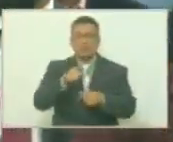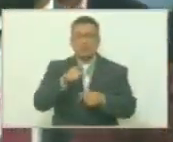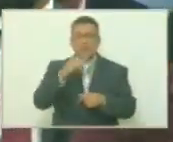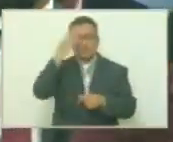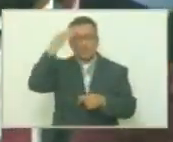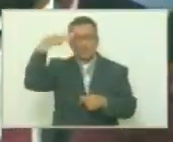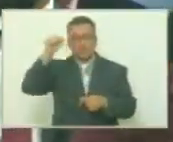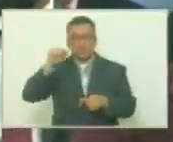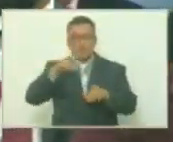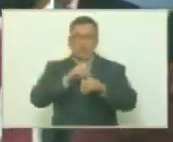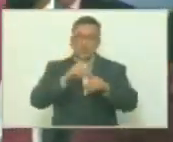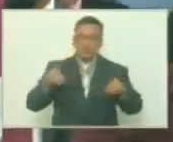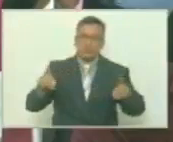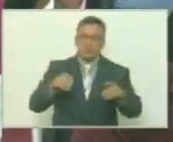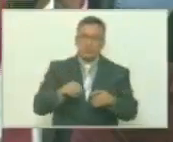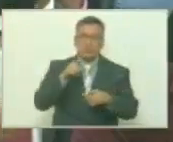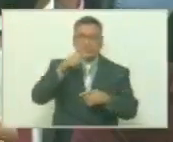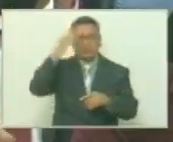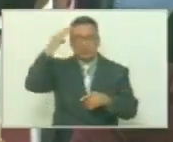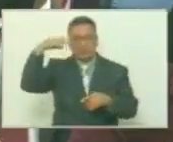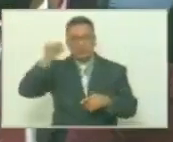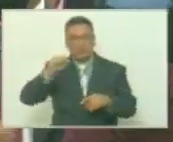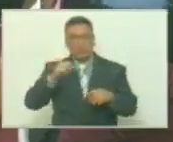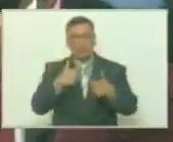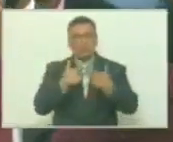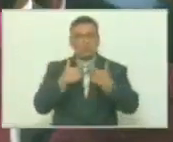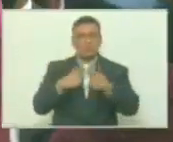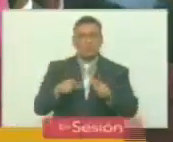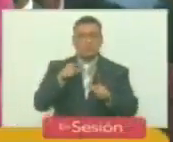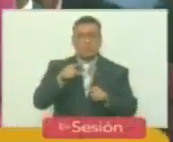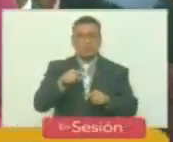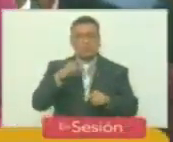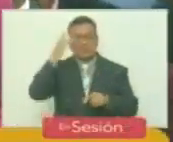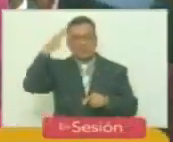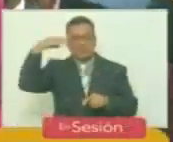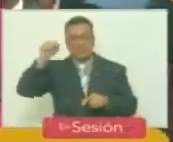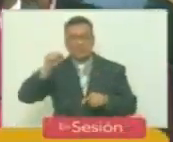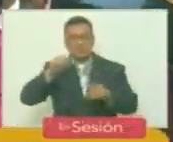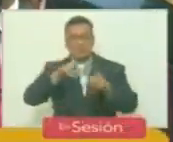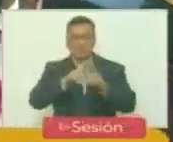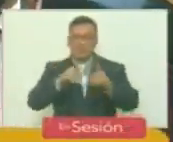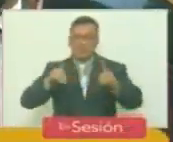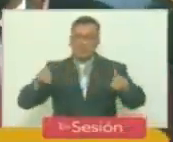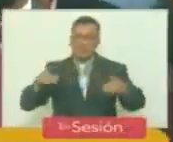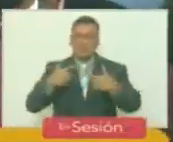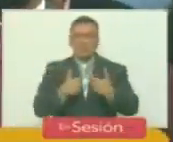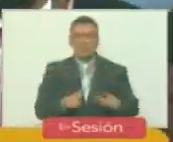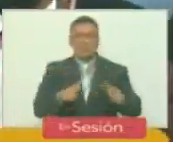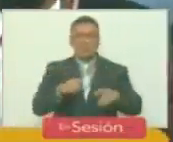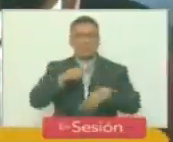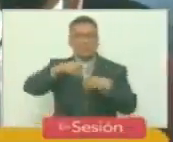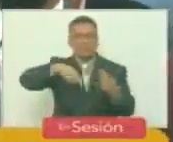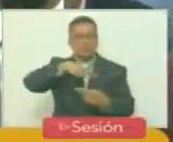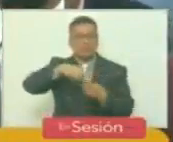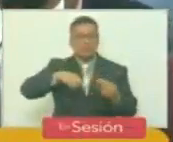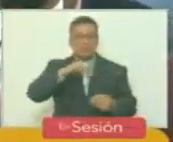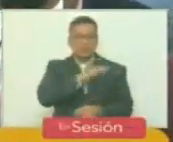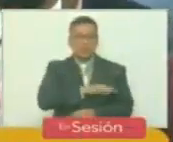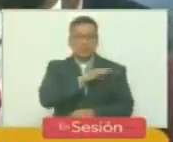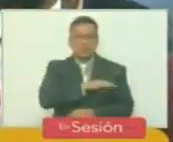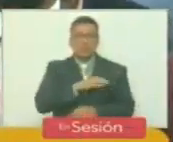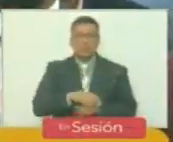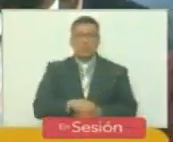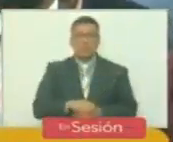sueño de democracia, ese sueño de libertad, el sueño de independencia y de revolución social,